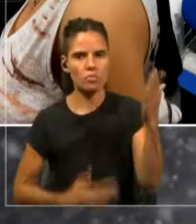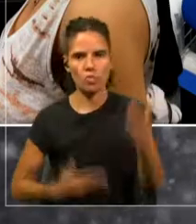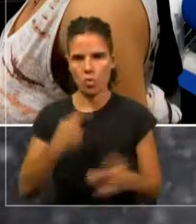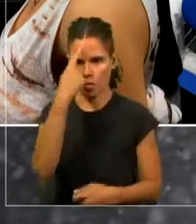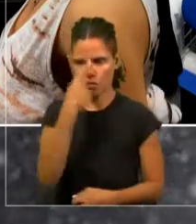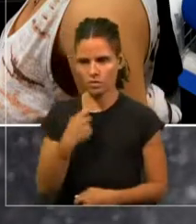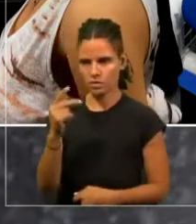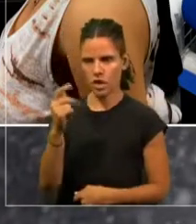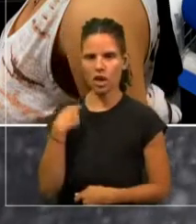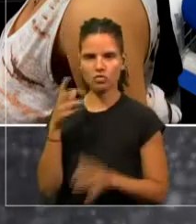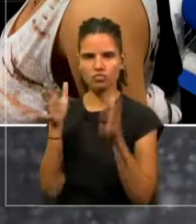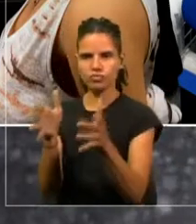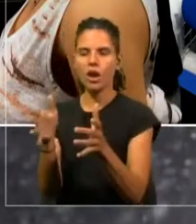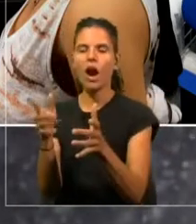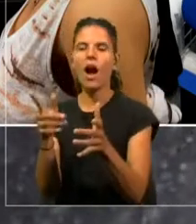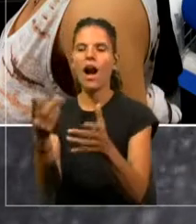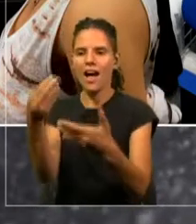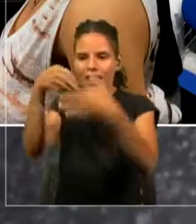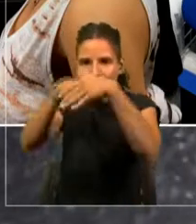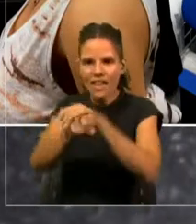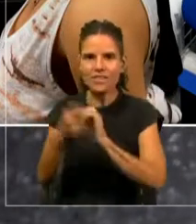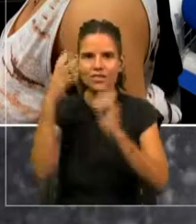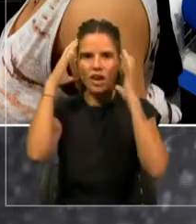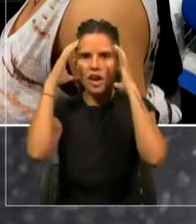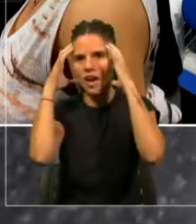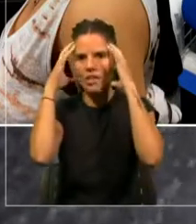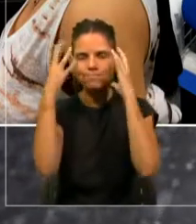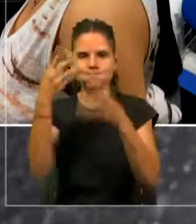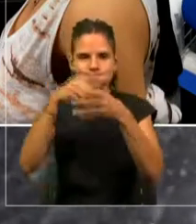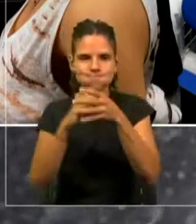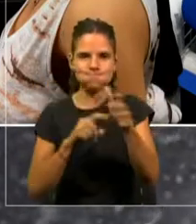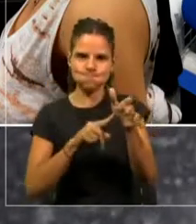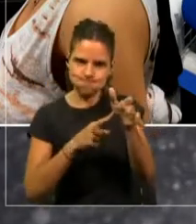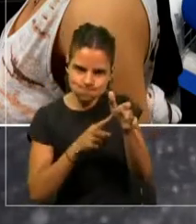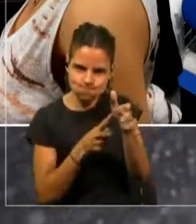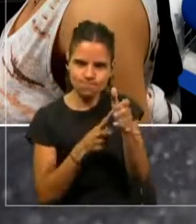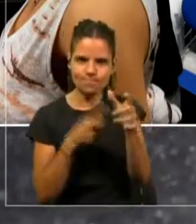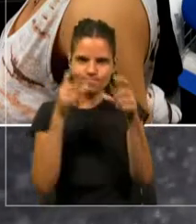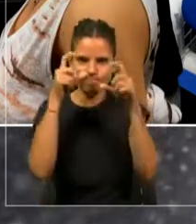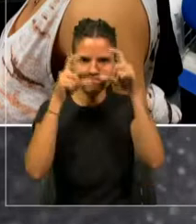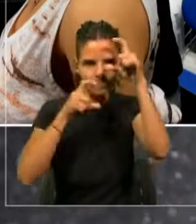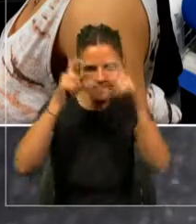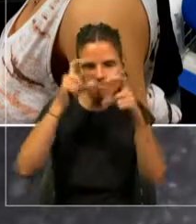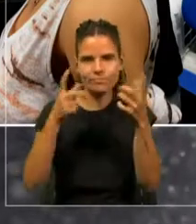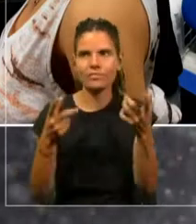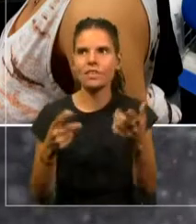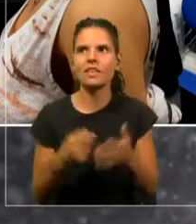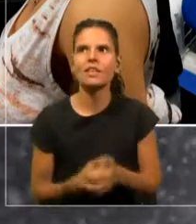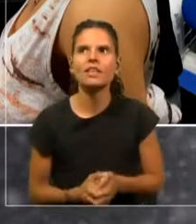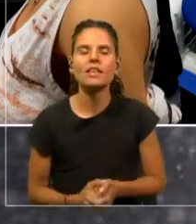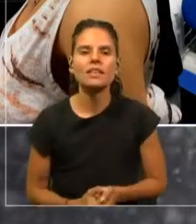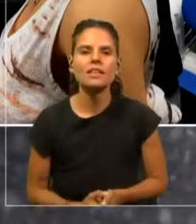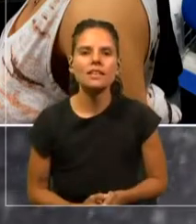sexo y le agregaron robótica a la cabeza. Y le han agregado una